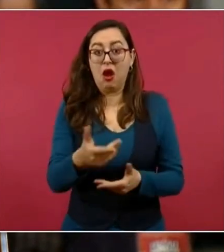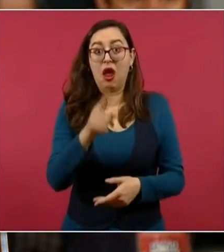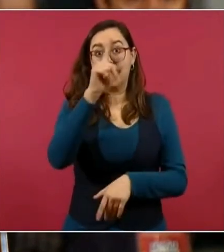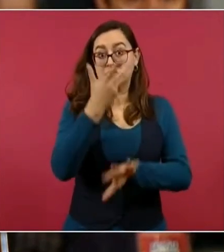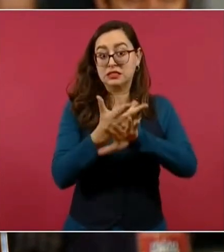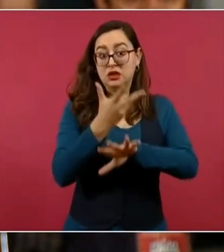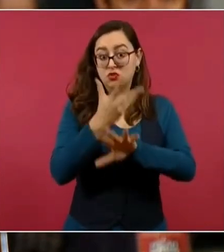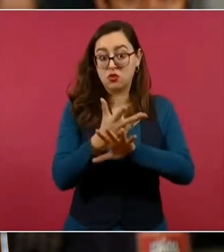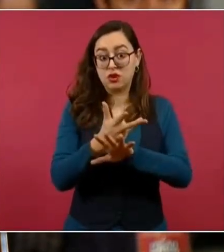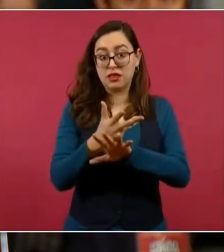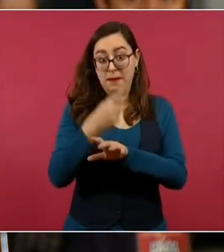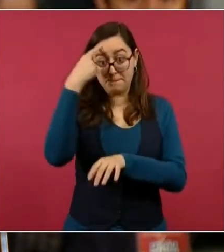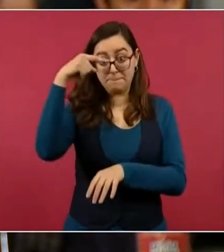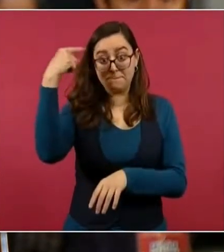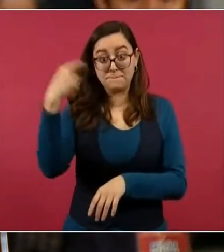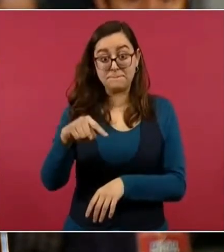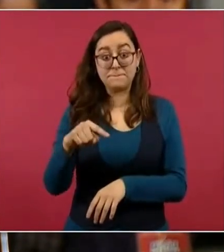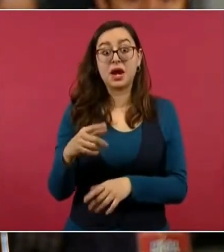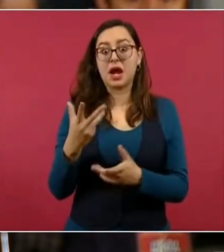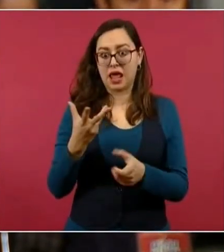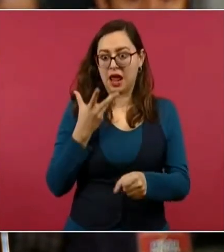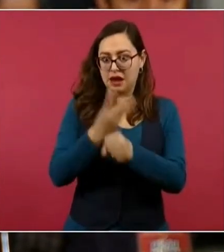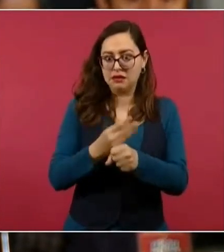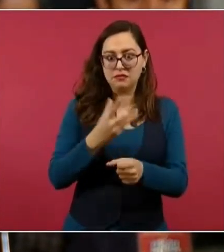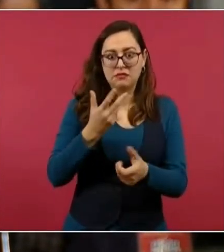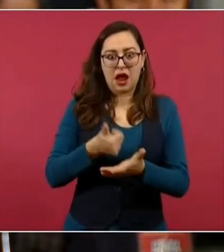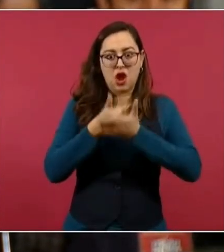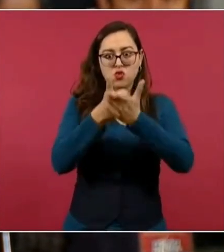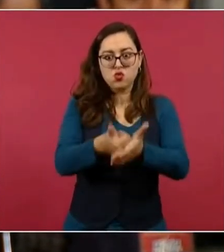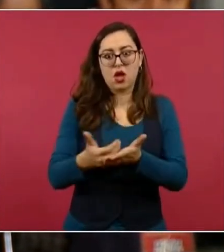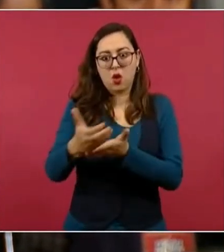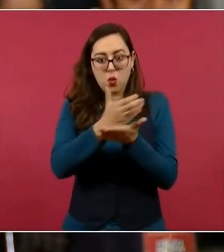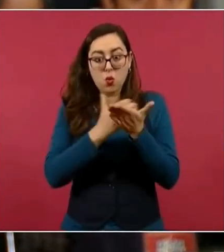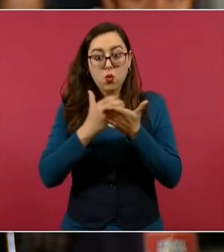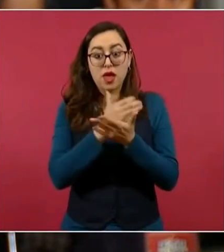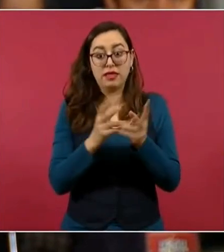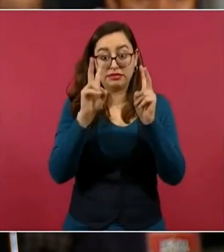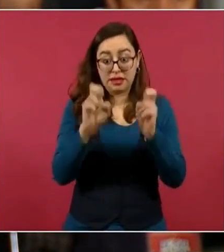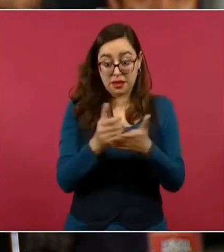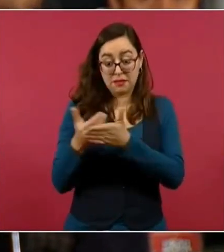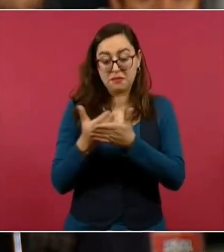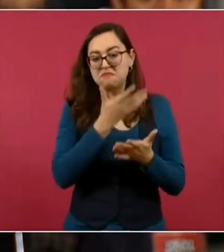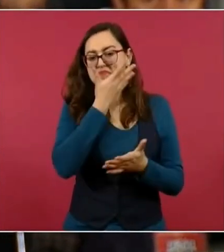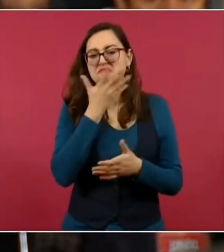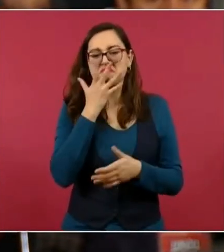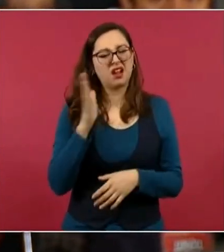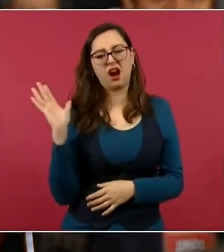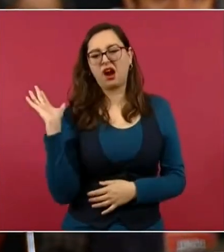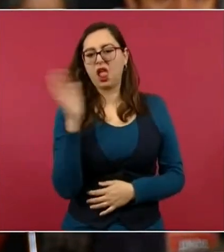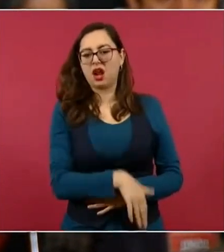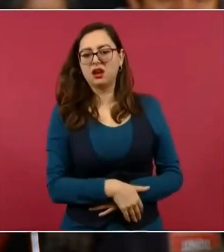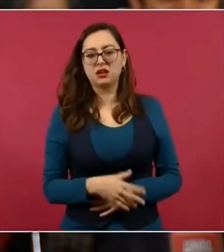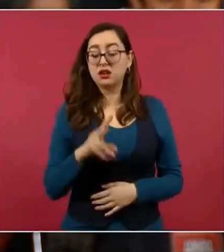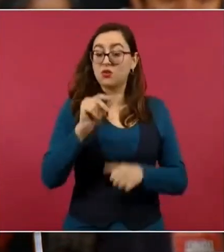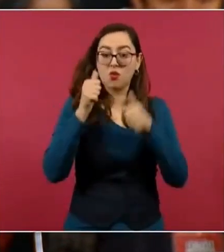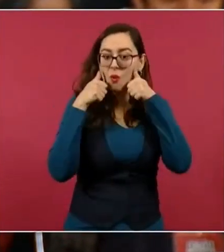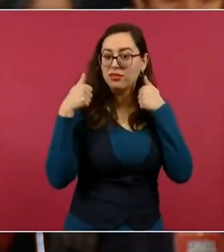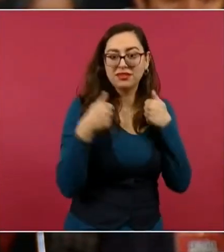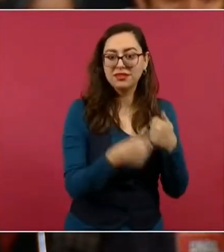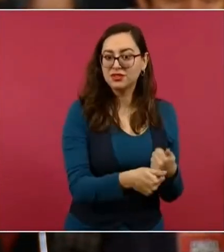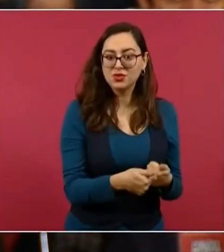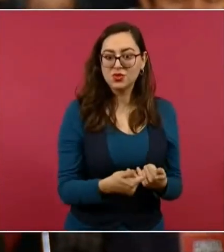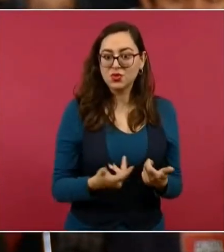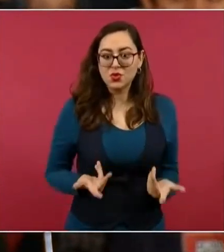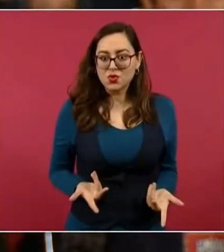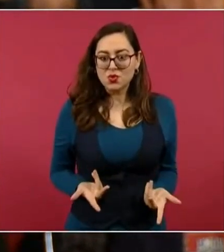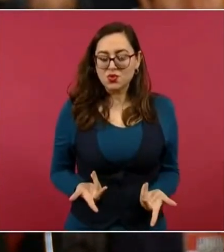Unidos, especialmente al Hospital Sheeners, que es especializado en bebés quemados. Y en ese contexto, pues, no sólo